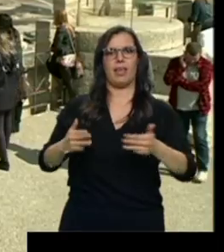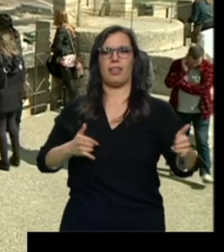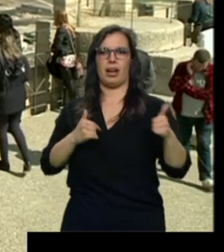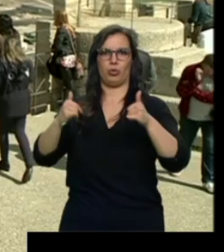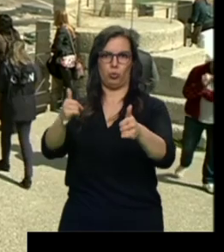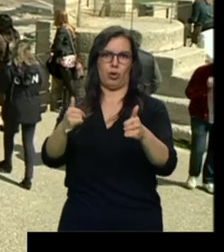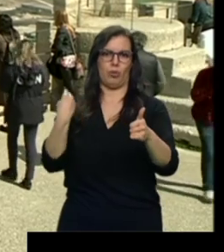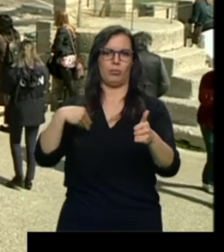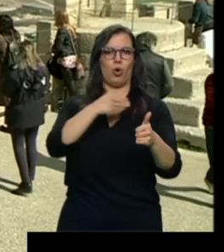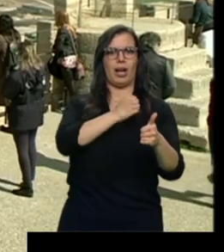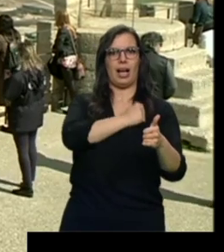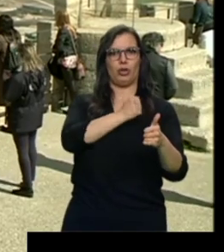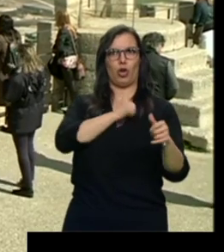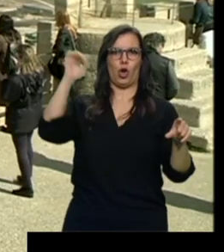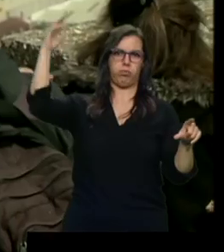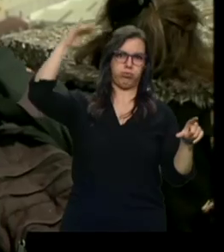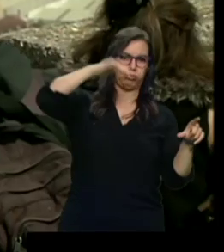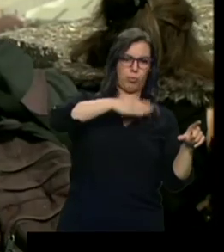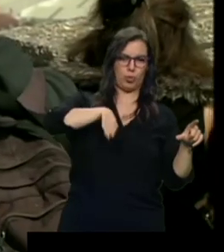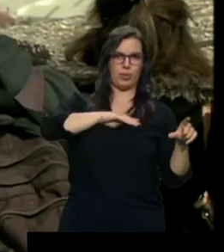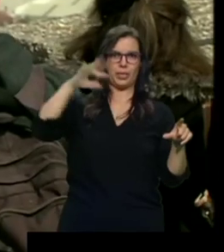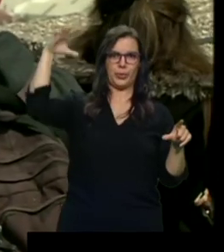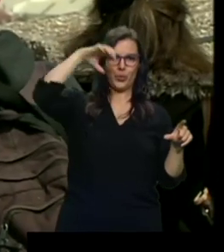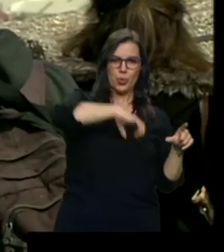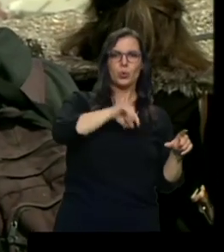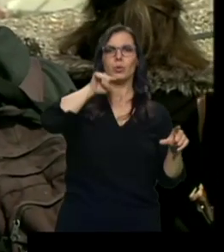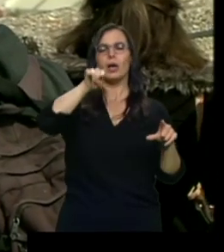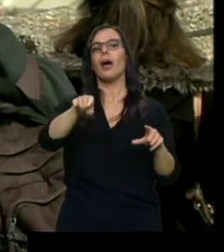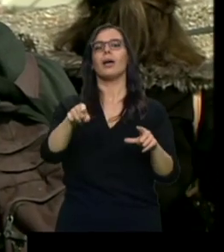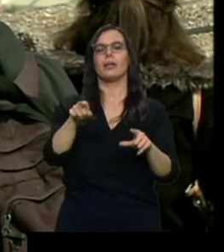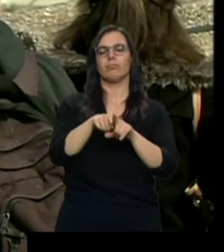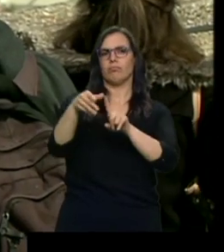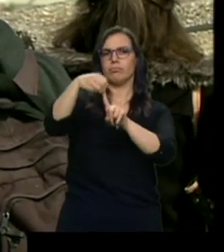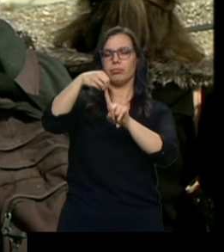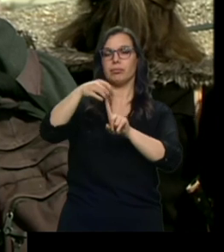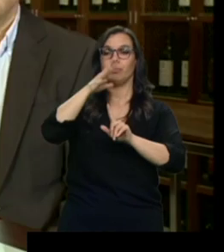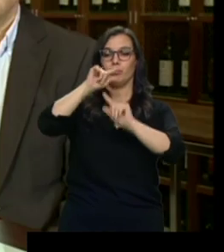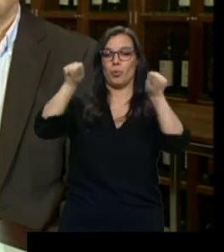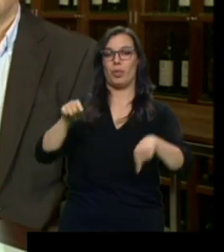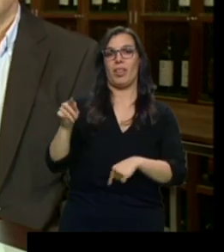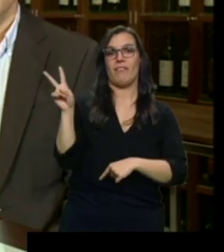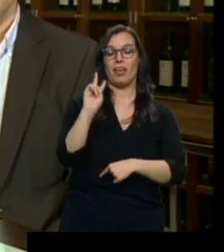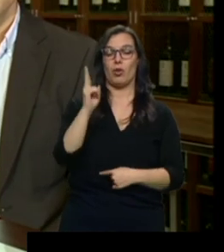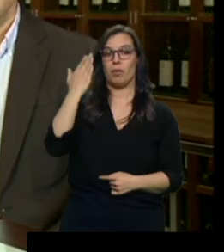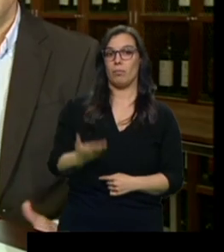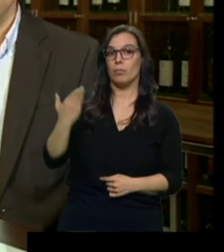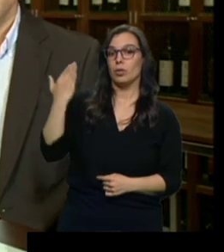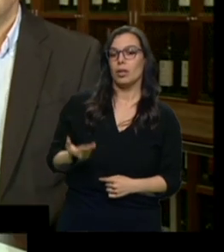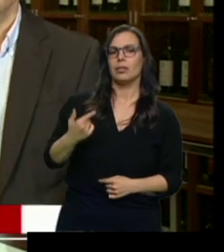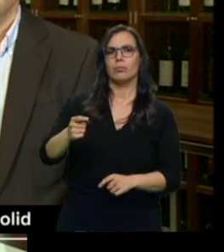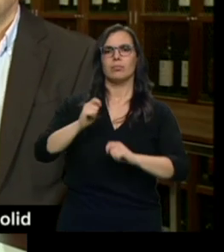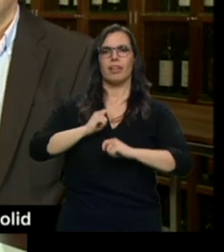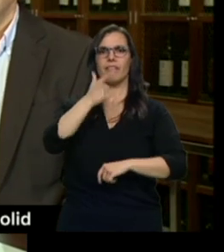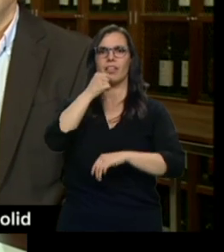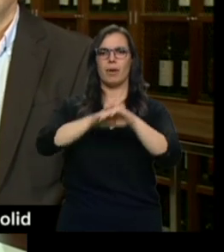Hoy es uno de los impulsores del enoturismo en la provincia de Valladolid. Y ha permitido impulsar el sector de